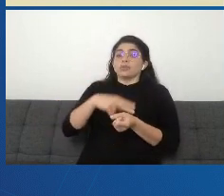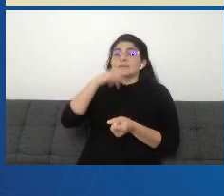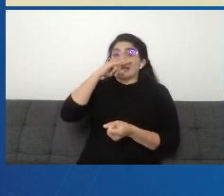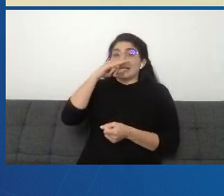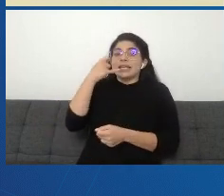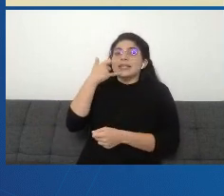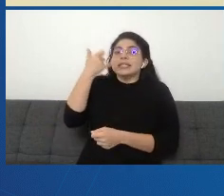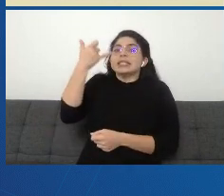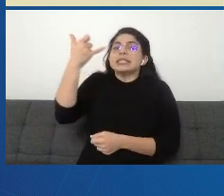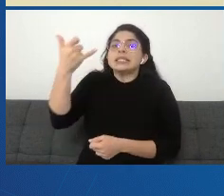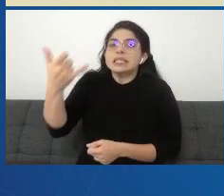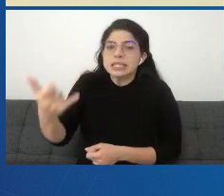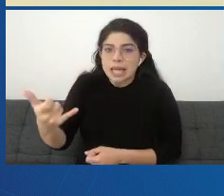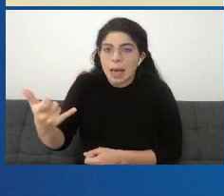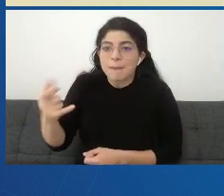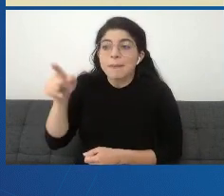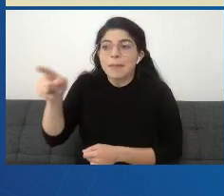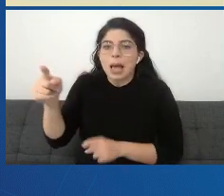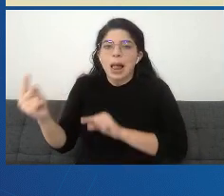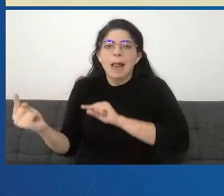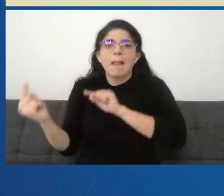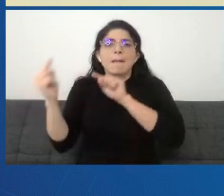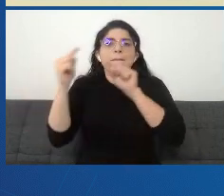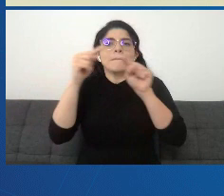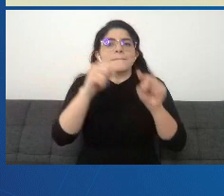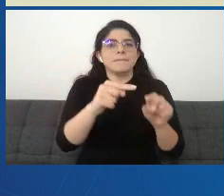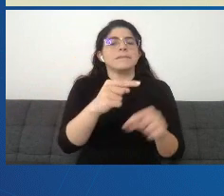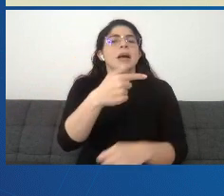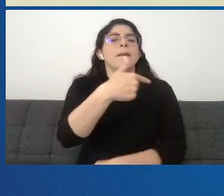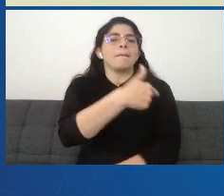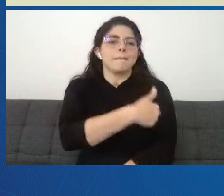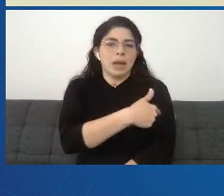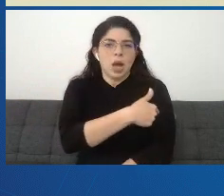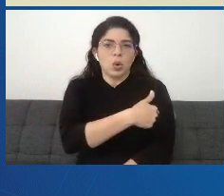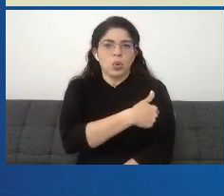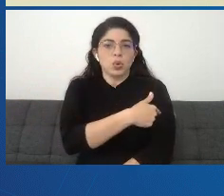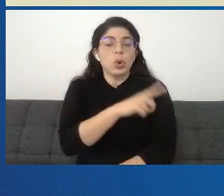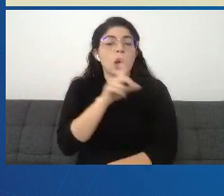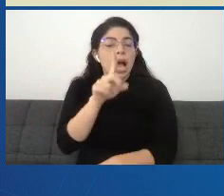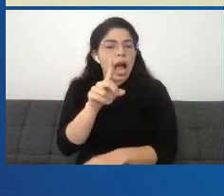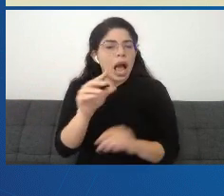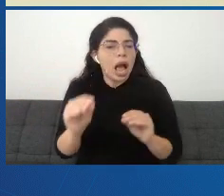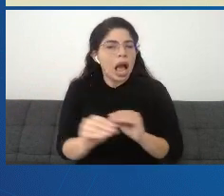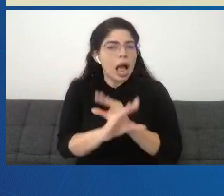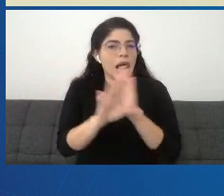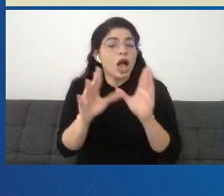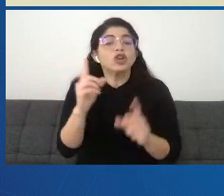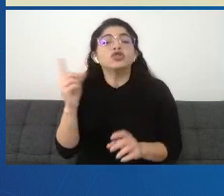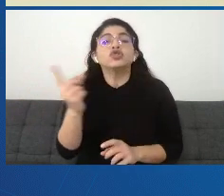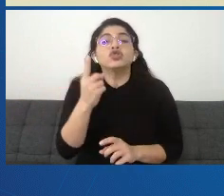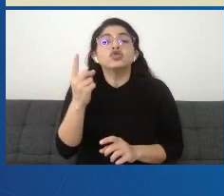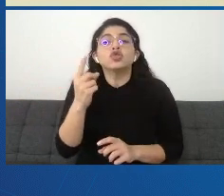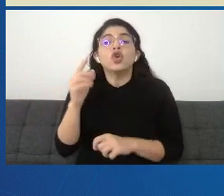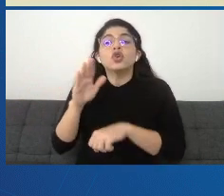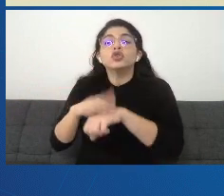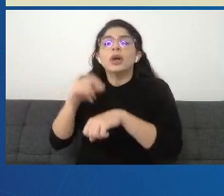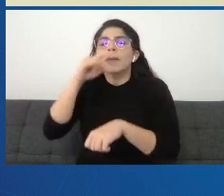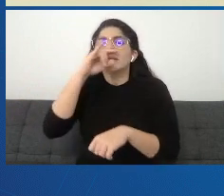Niños para que se presenten para su vacunación y aclaro en los niños con condiciones como